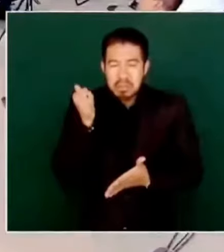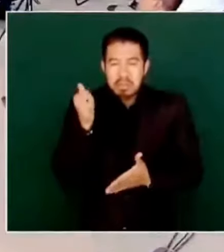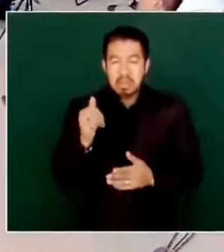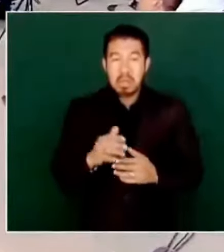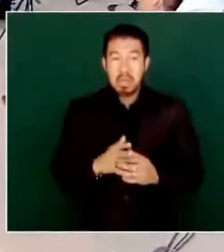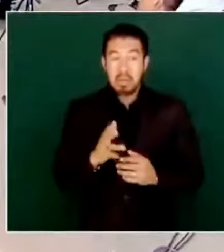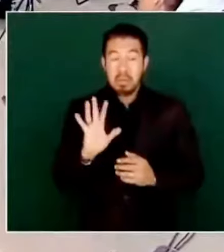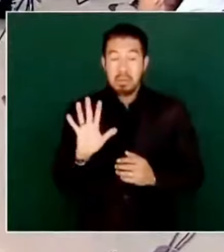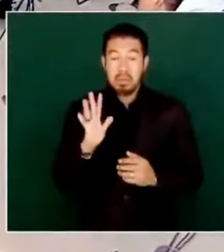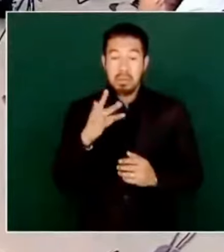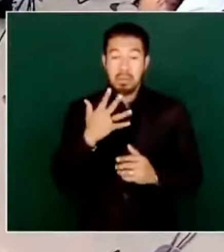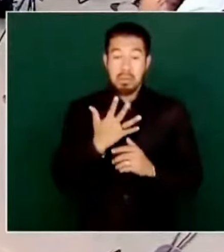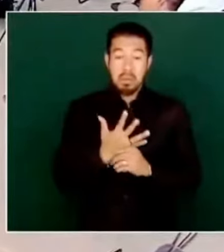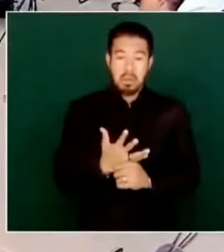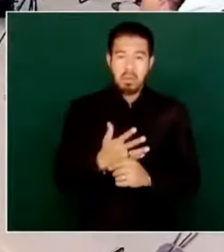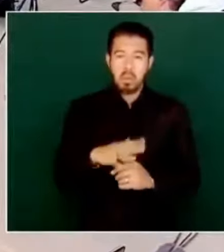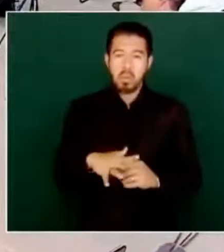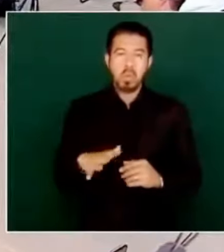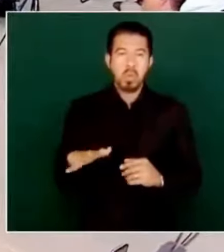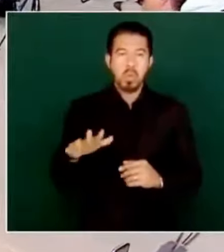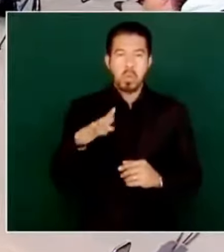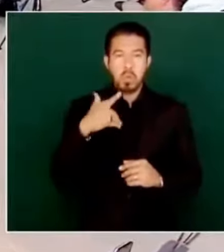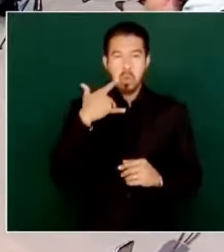ambiente de violencia.